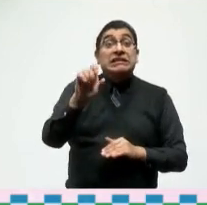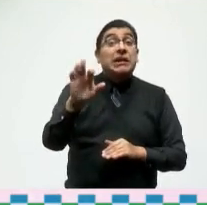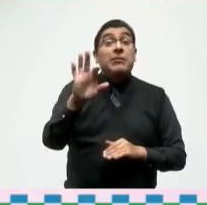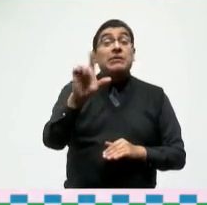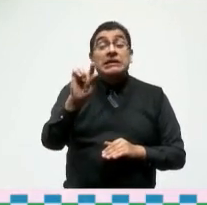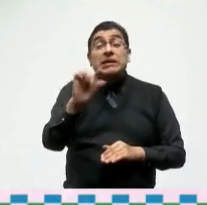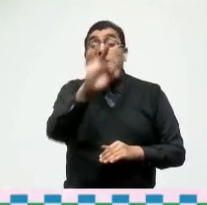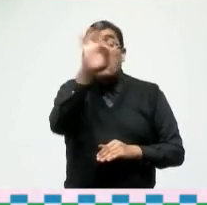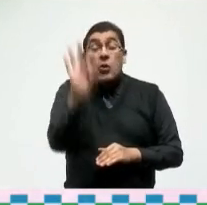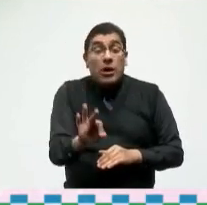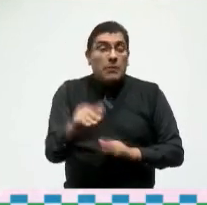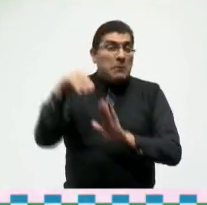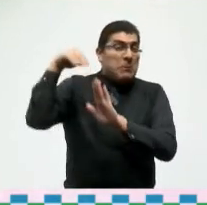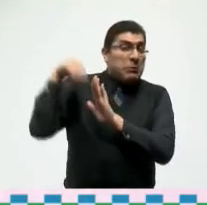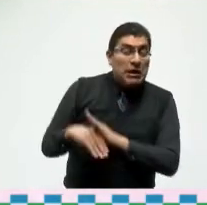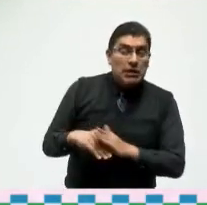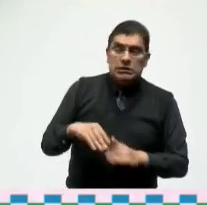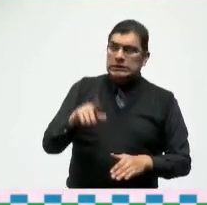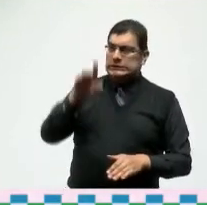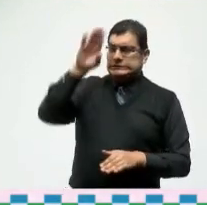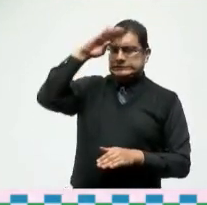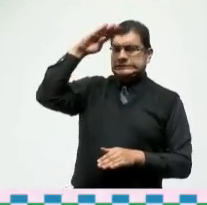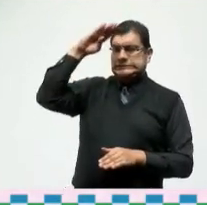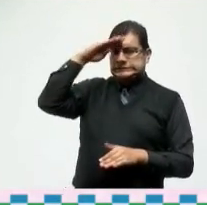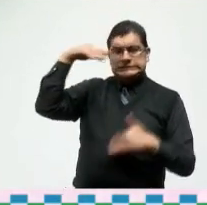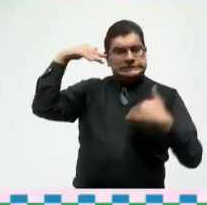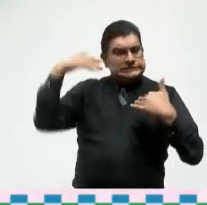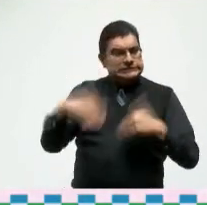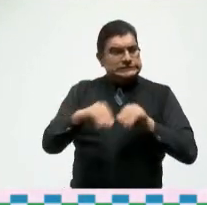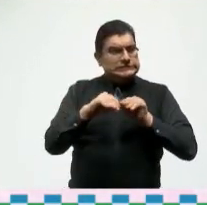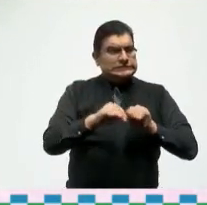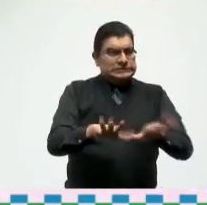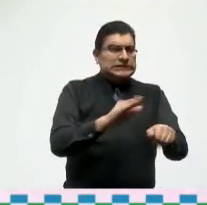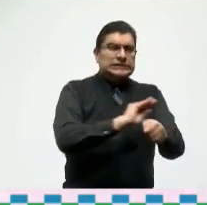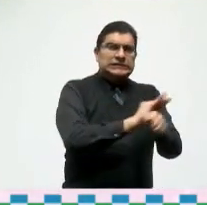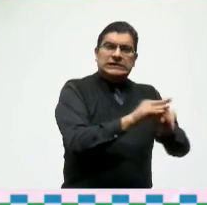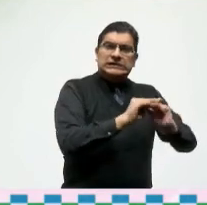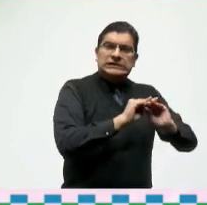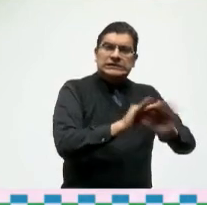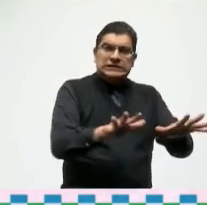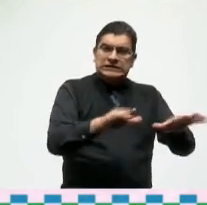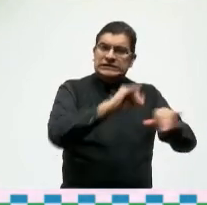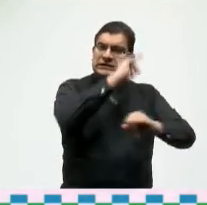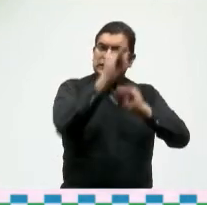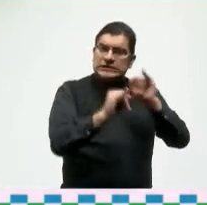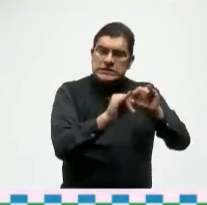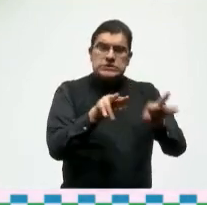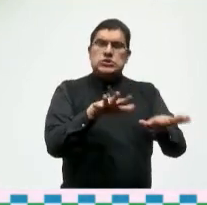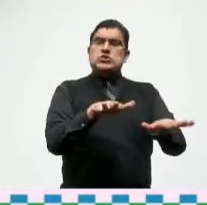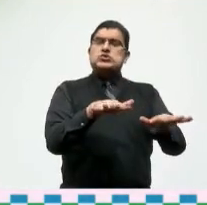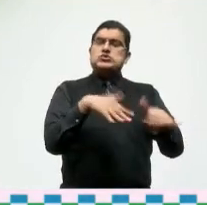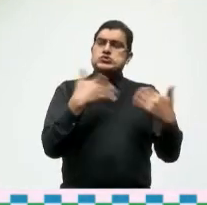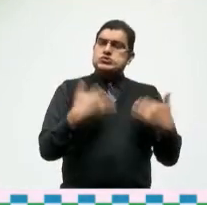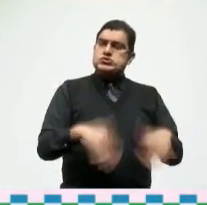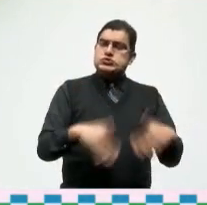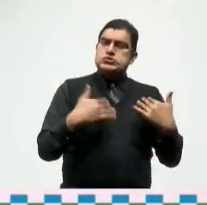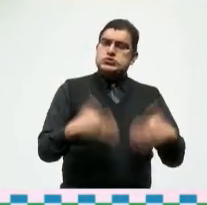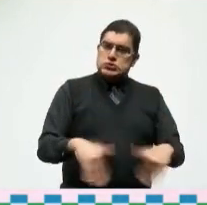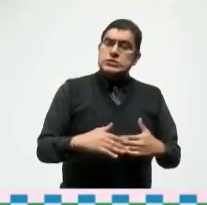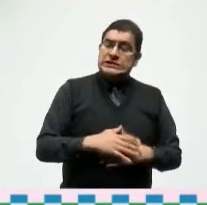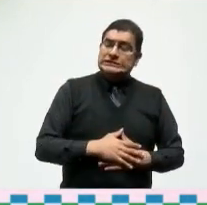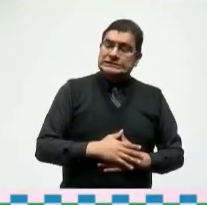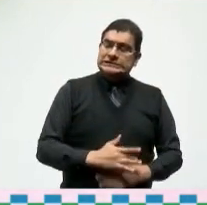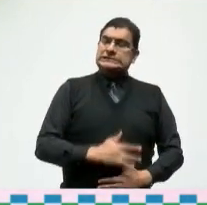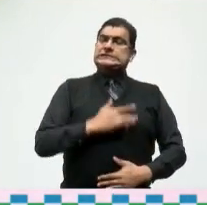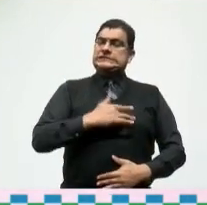% de ese tamaño el impacto de la pandemia a nivel internacional sabemos de los